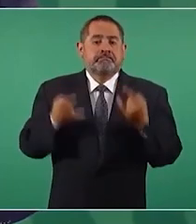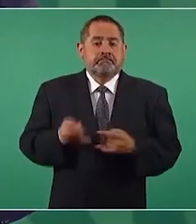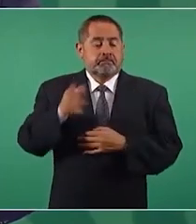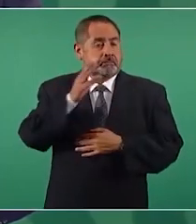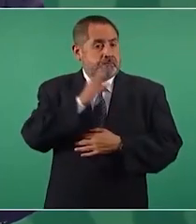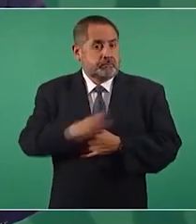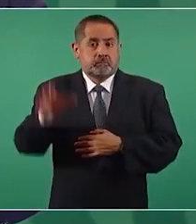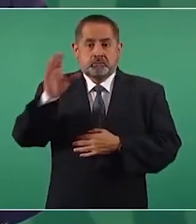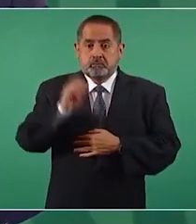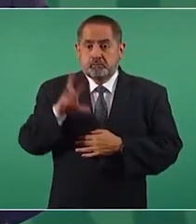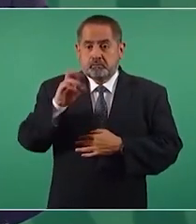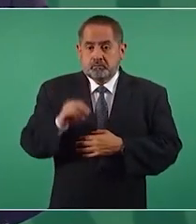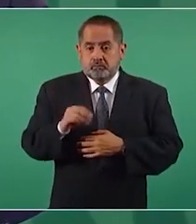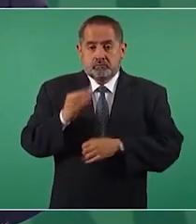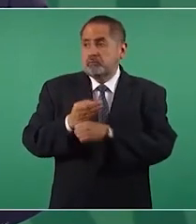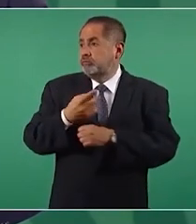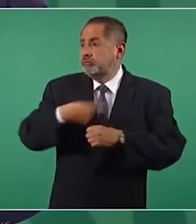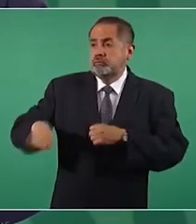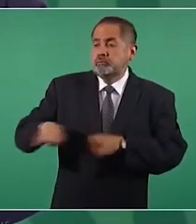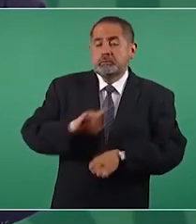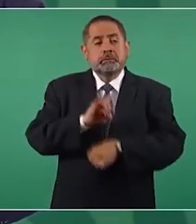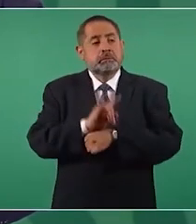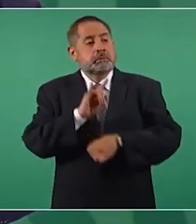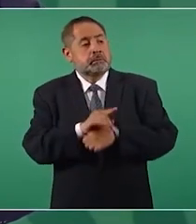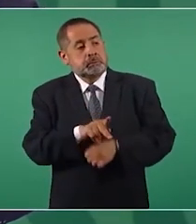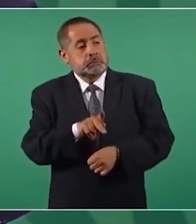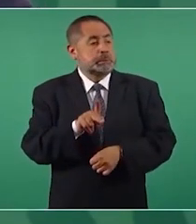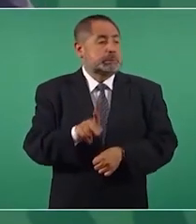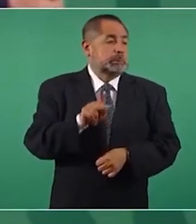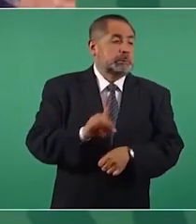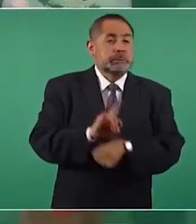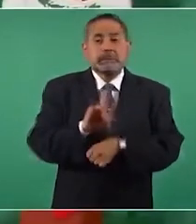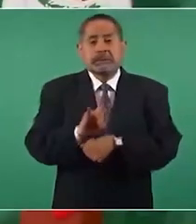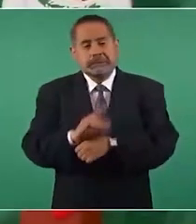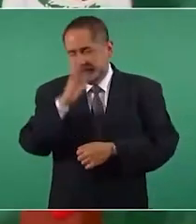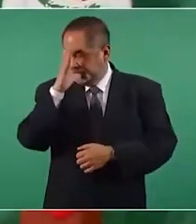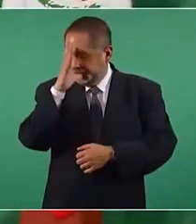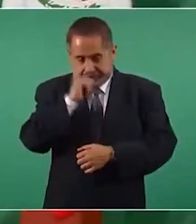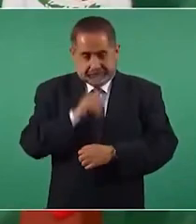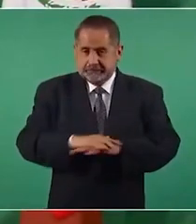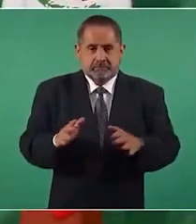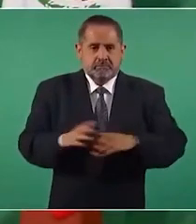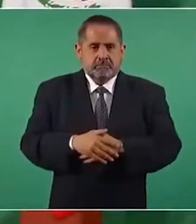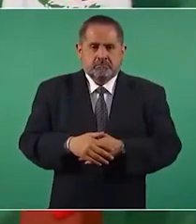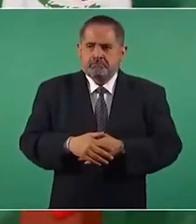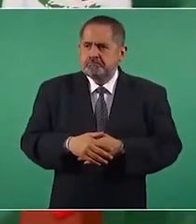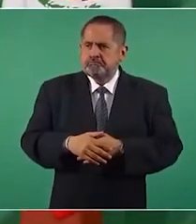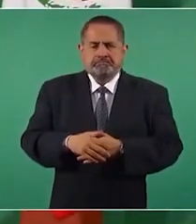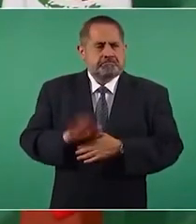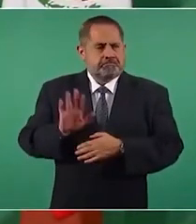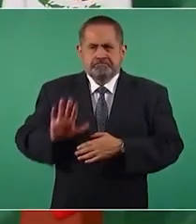porque ya no se puede fingir cada quien en su sitio.